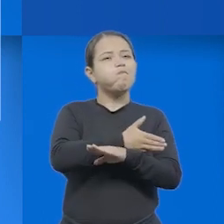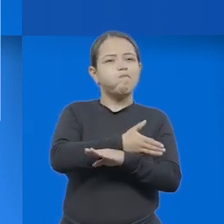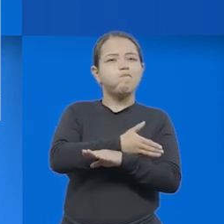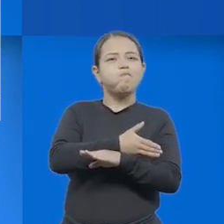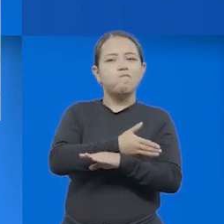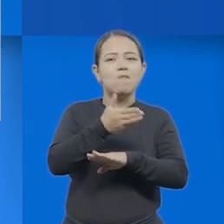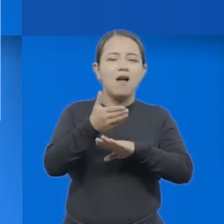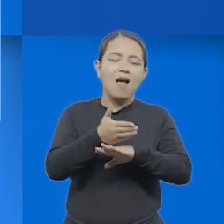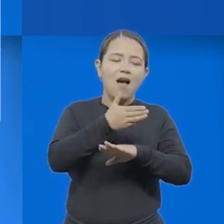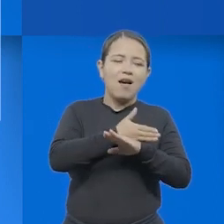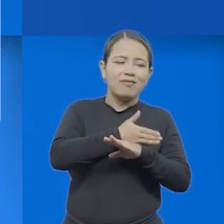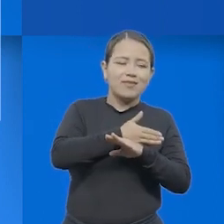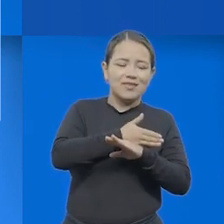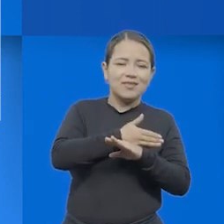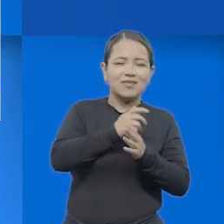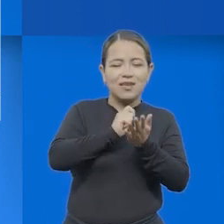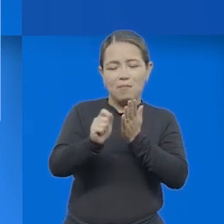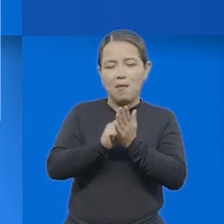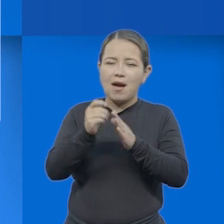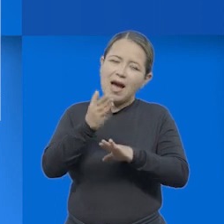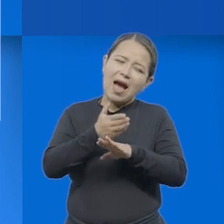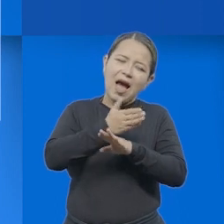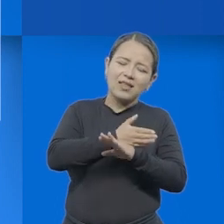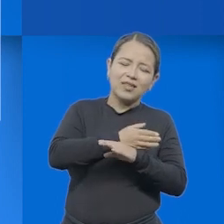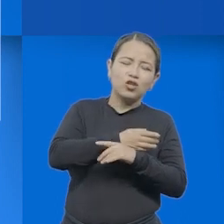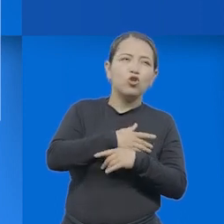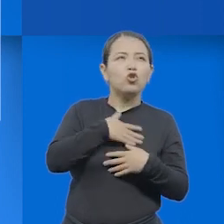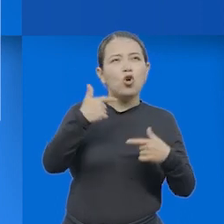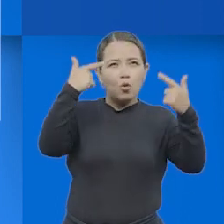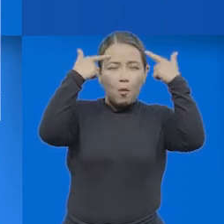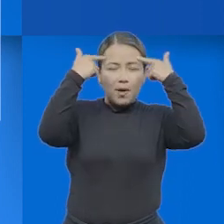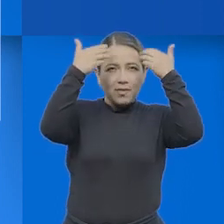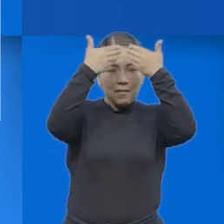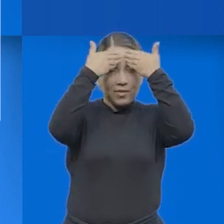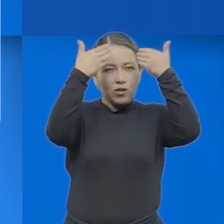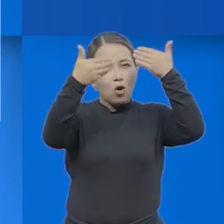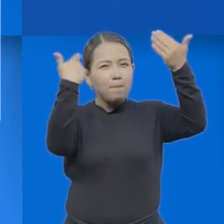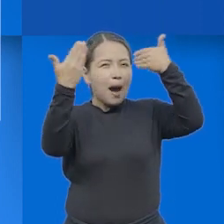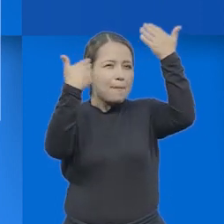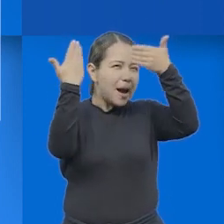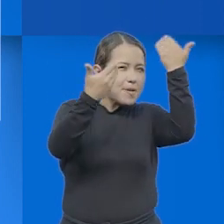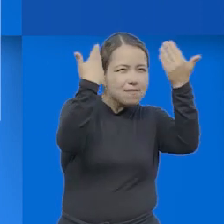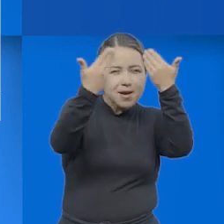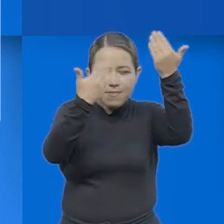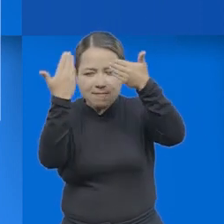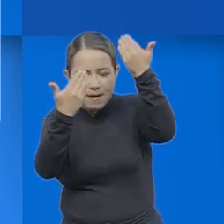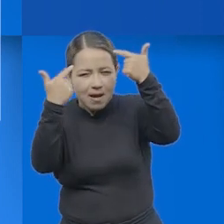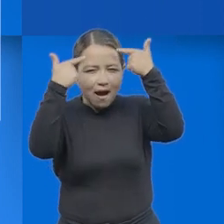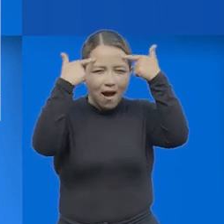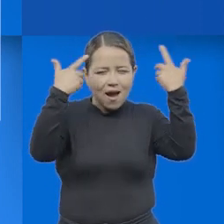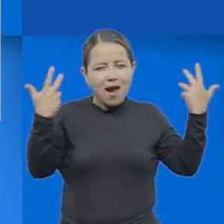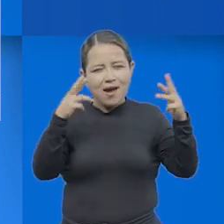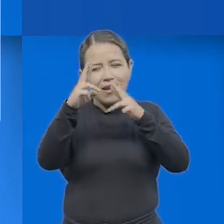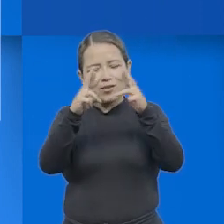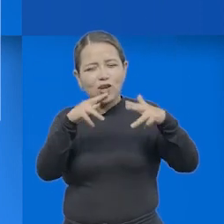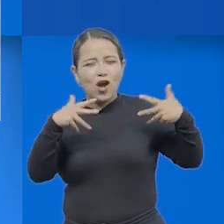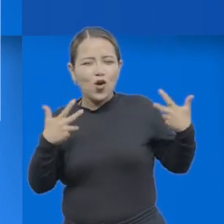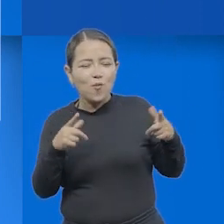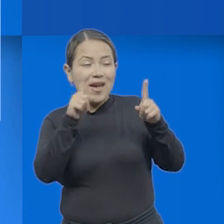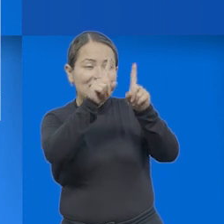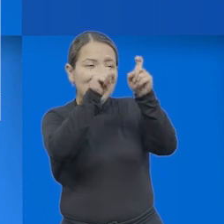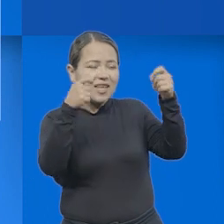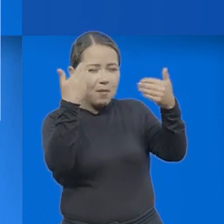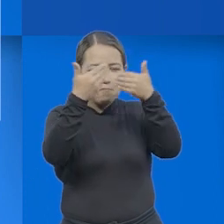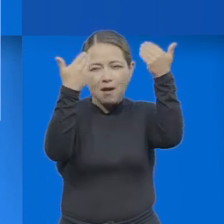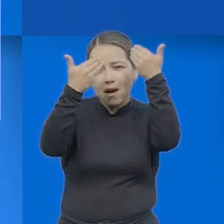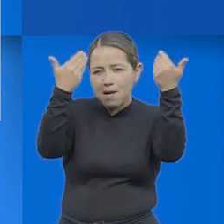de llegar al texto. Nos encontramos en todo lo que nosotros buscamos en nuestra mente, en nuestro cerebro relacionado a